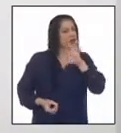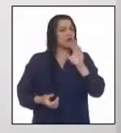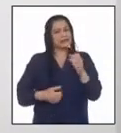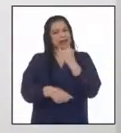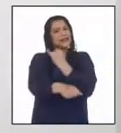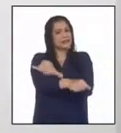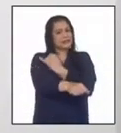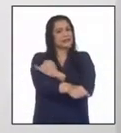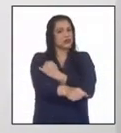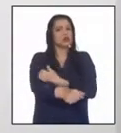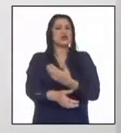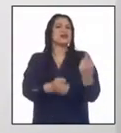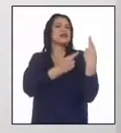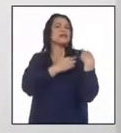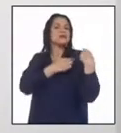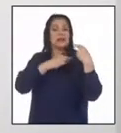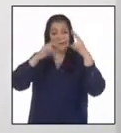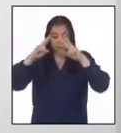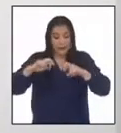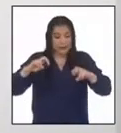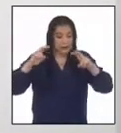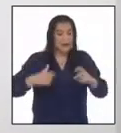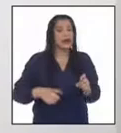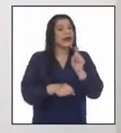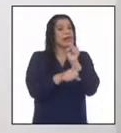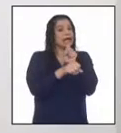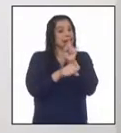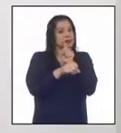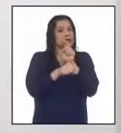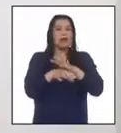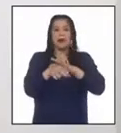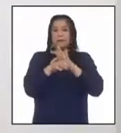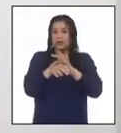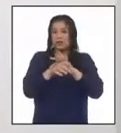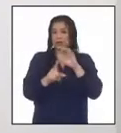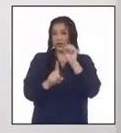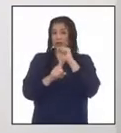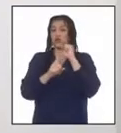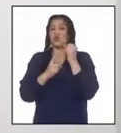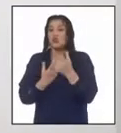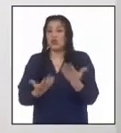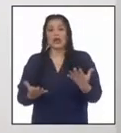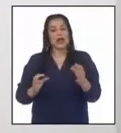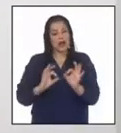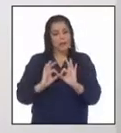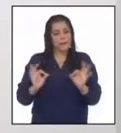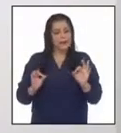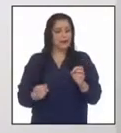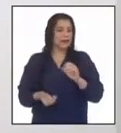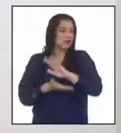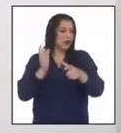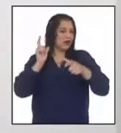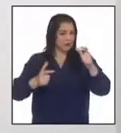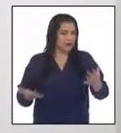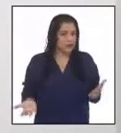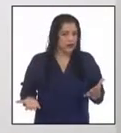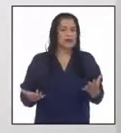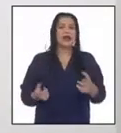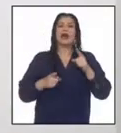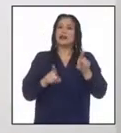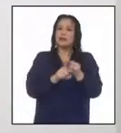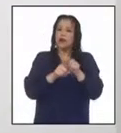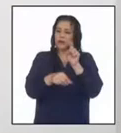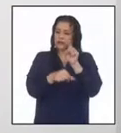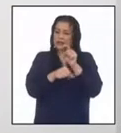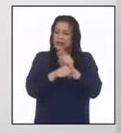instituto estaría encargado de investigar y enseñar la medicina social y la higiene pública, así como de preparar al